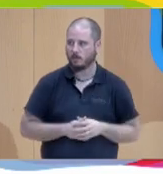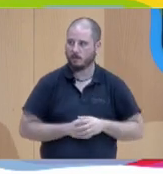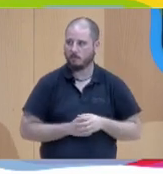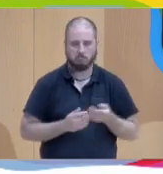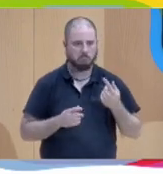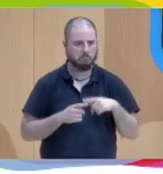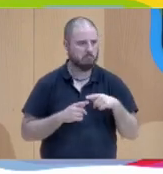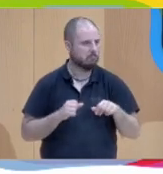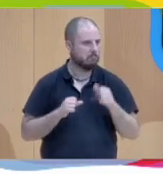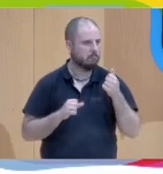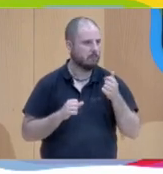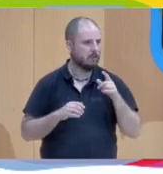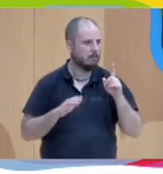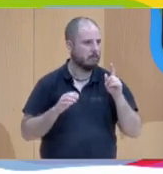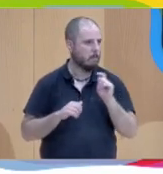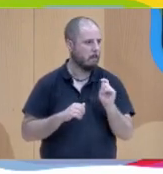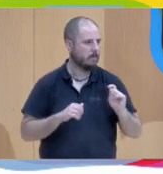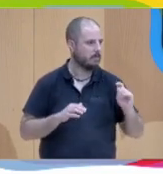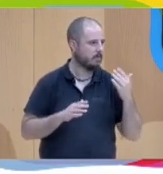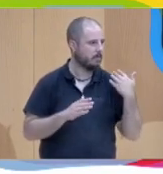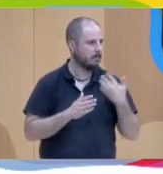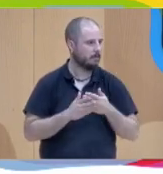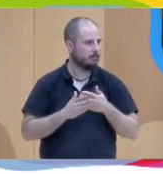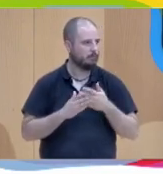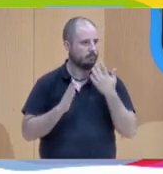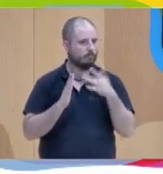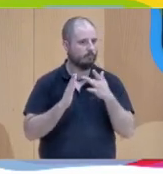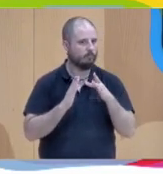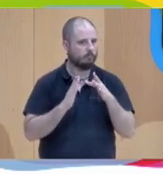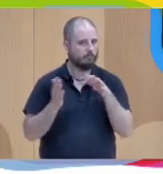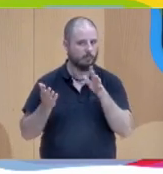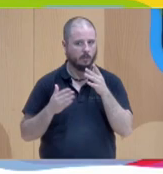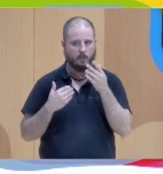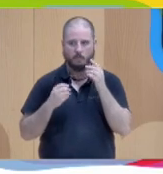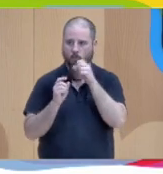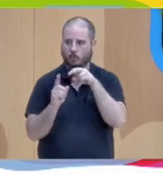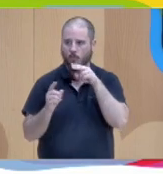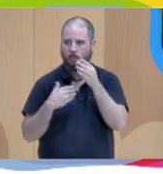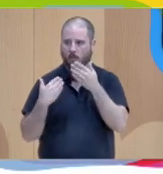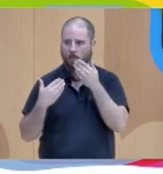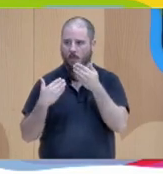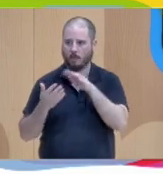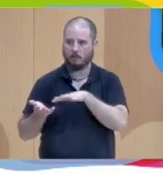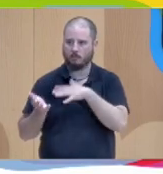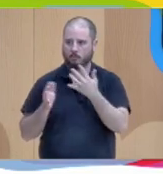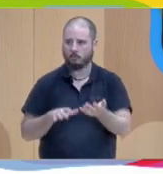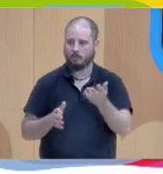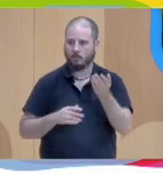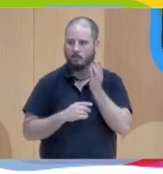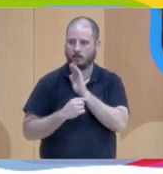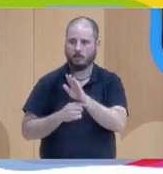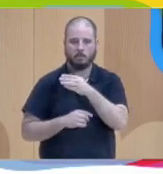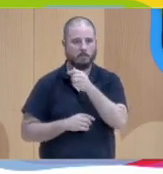vivido en estos últimos meses, implementando precisamente el enfoque dialógico. Os los voy a presentar, tenemos a Beatriz